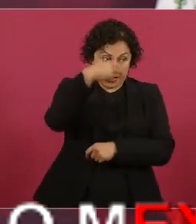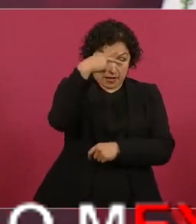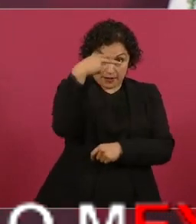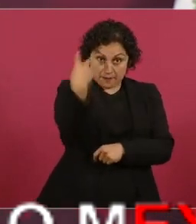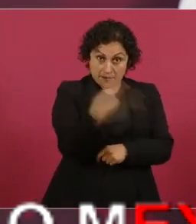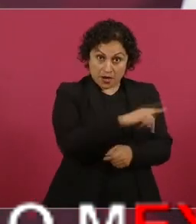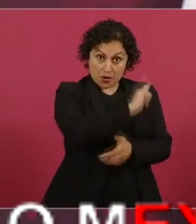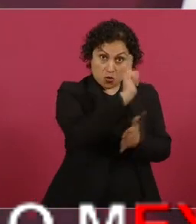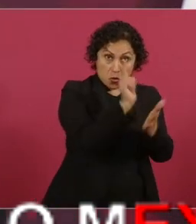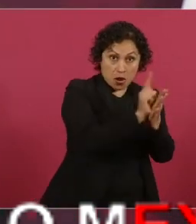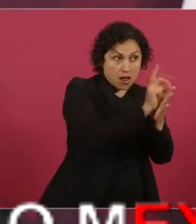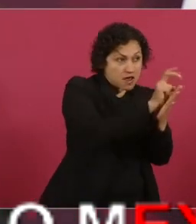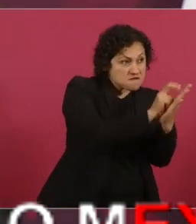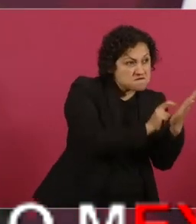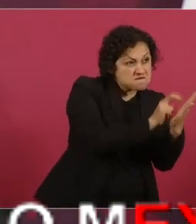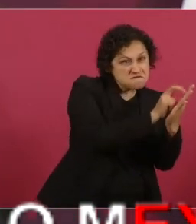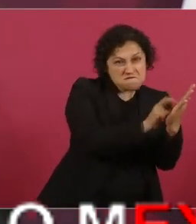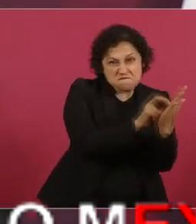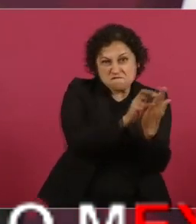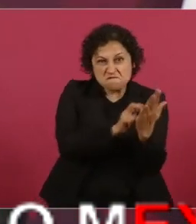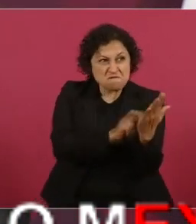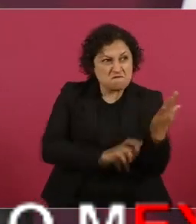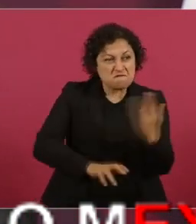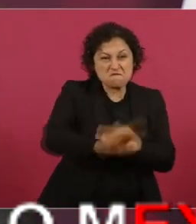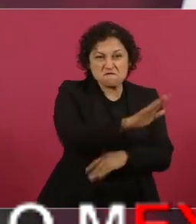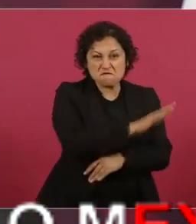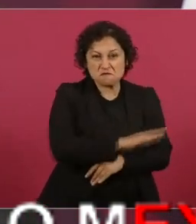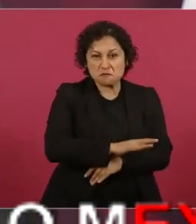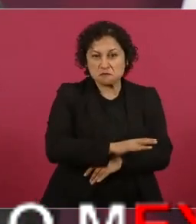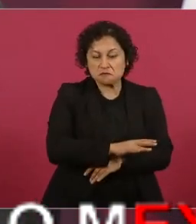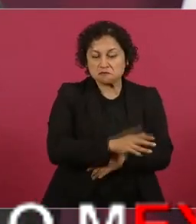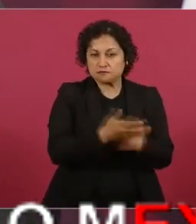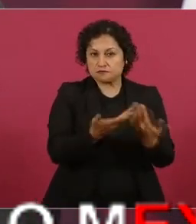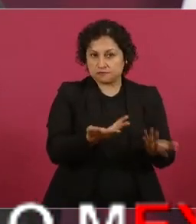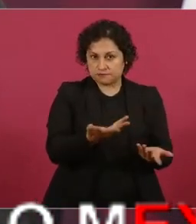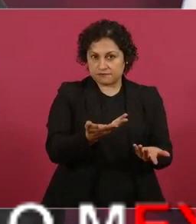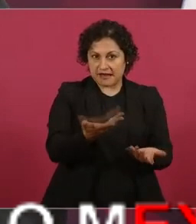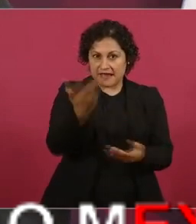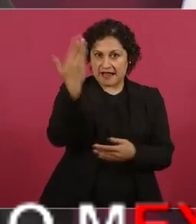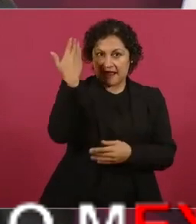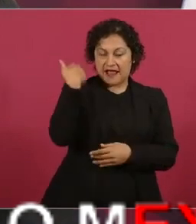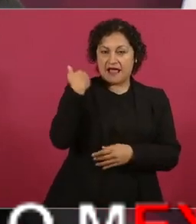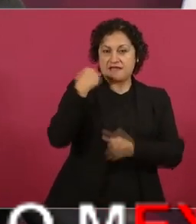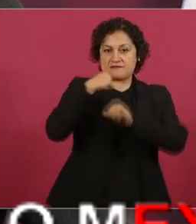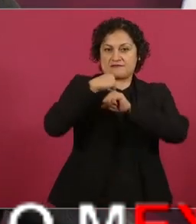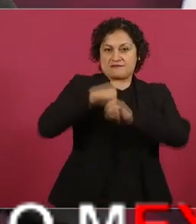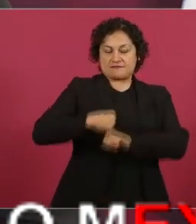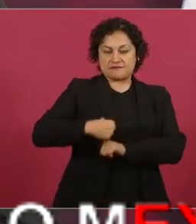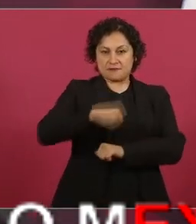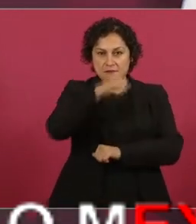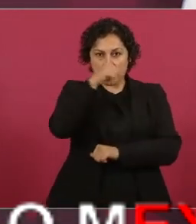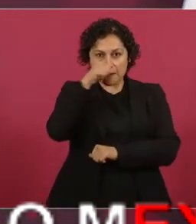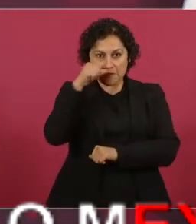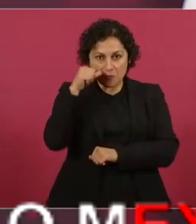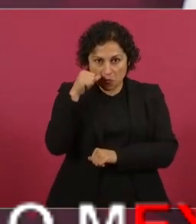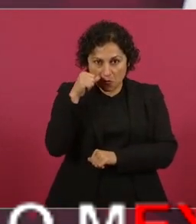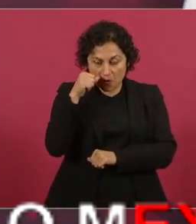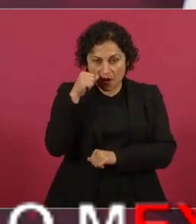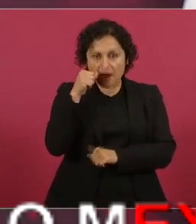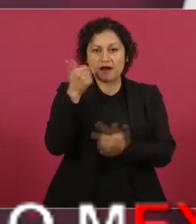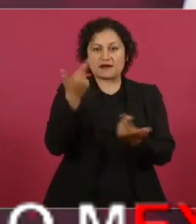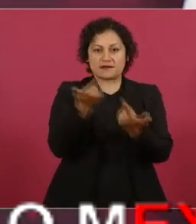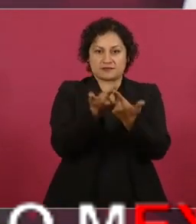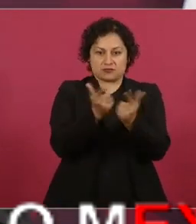como el que llevó a cabo Benito Juárez y los